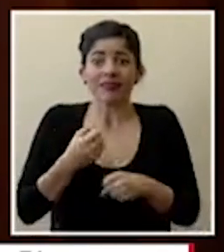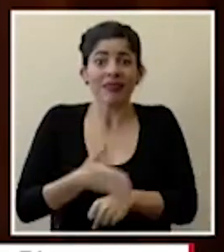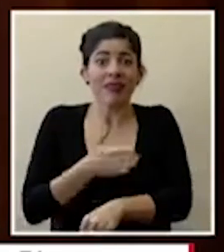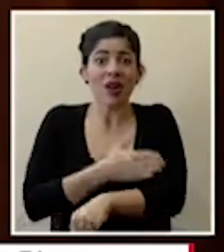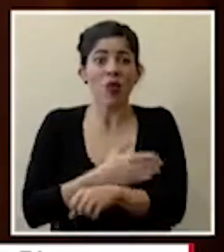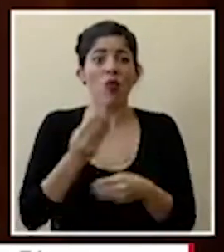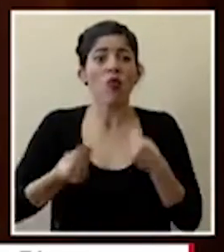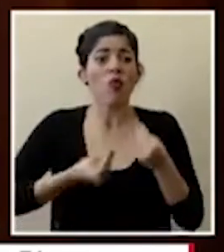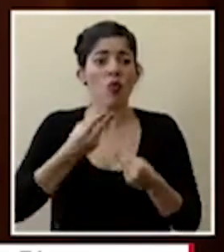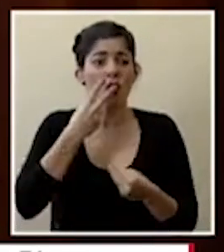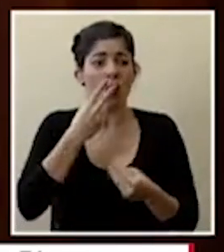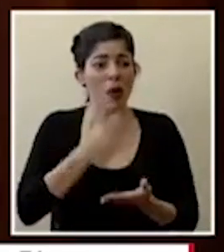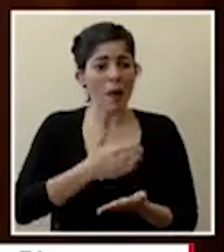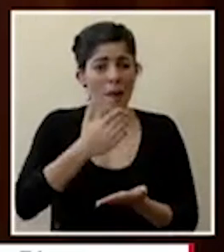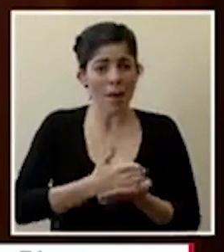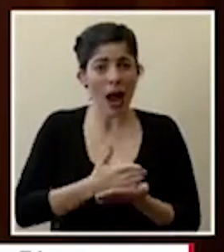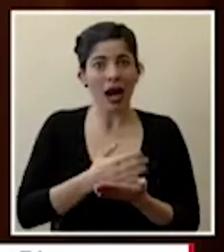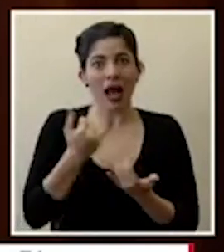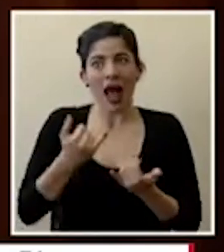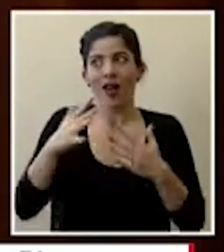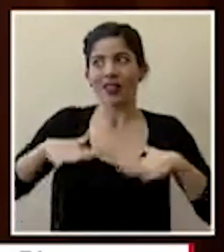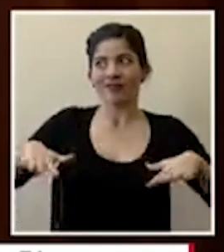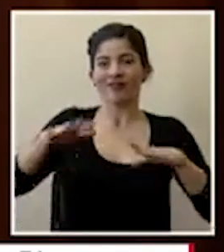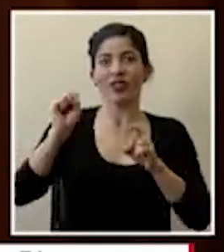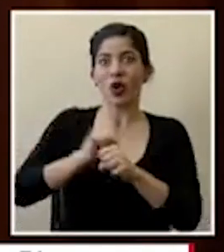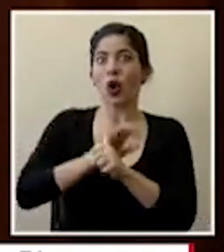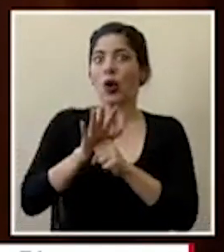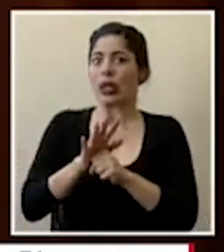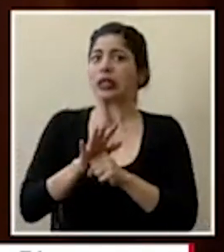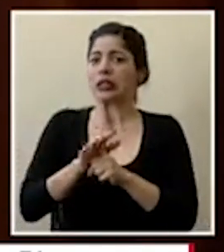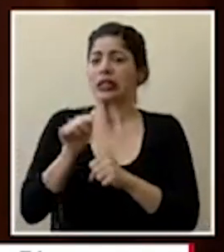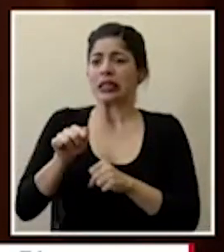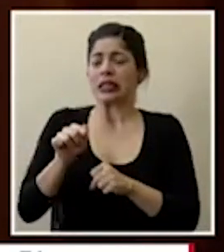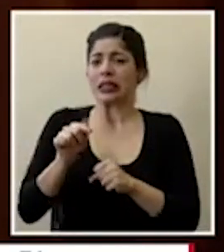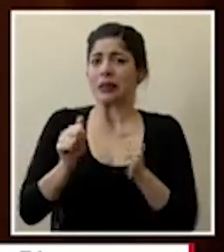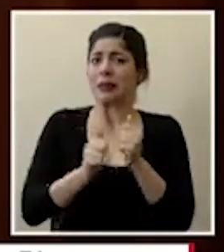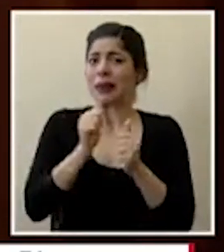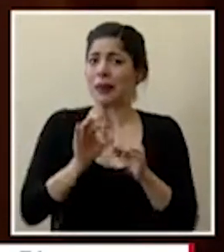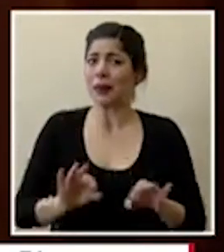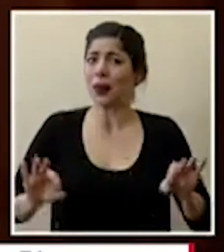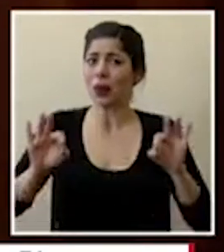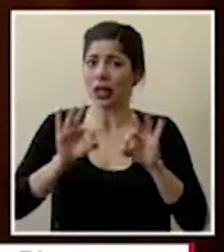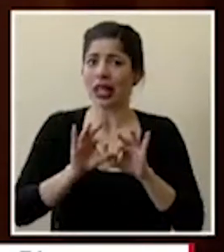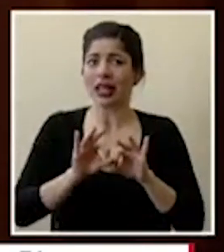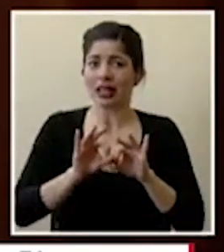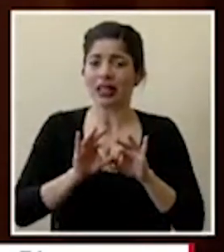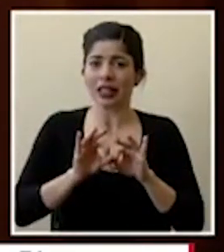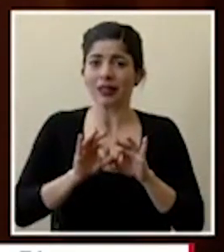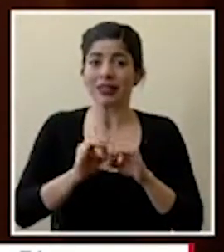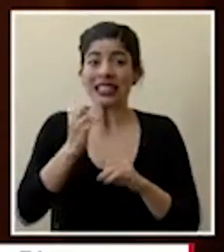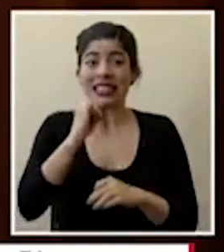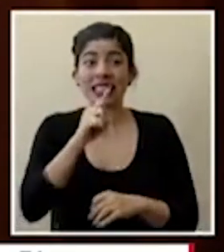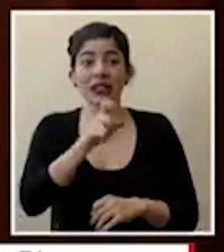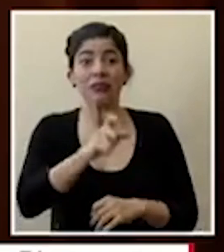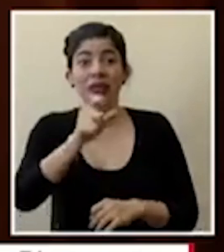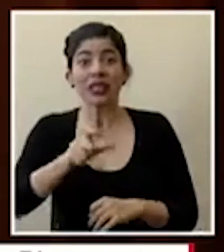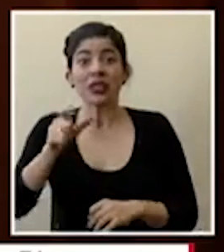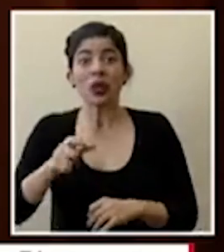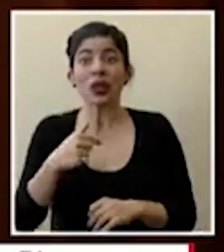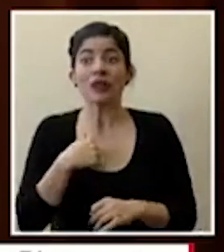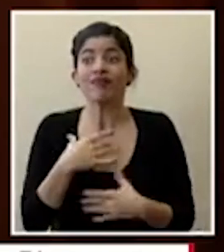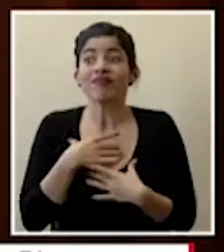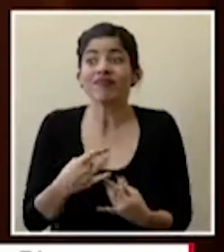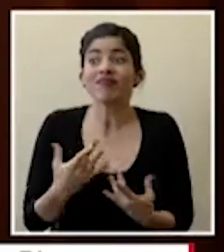general y pues como les digo en el contexto del kobe 19 en realidad eso se hace mucho más importante aquellas personas que estén